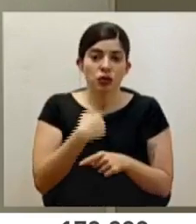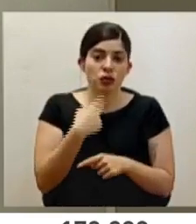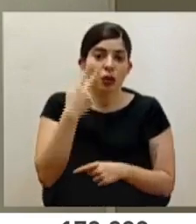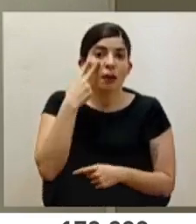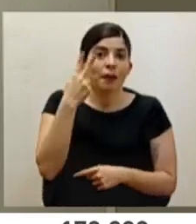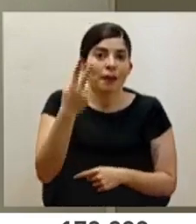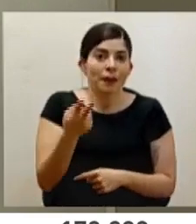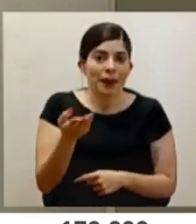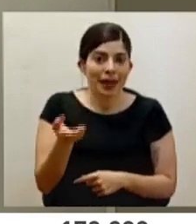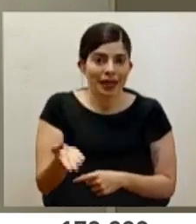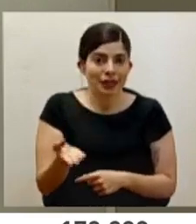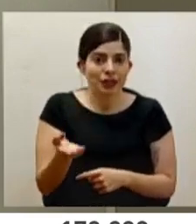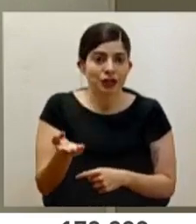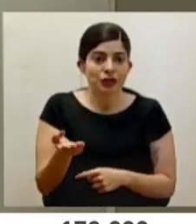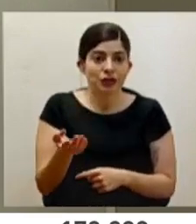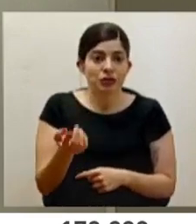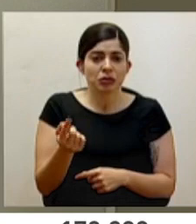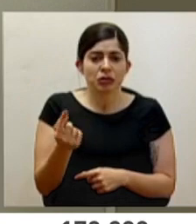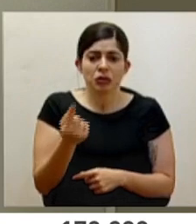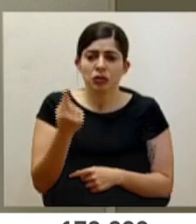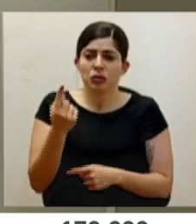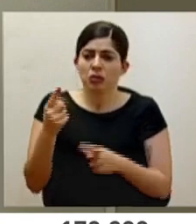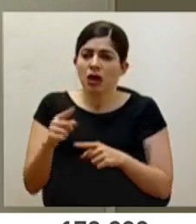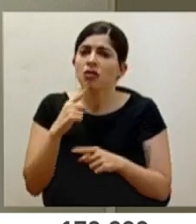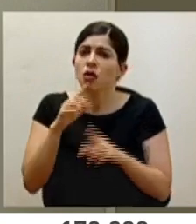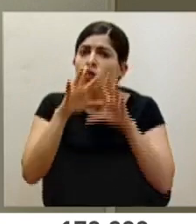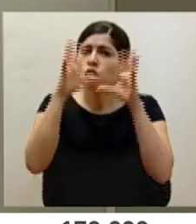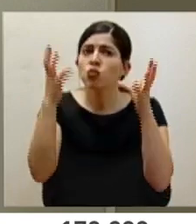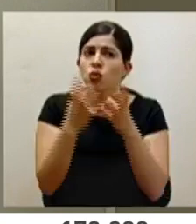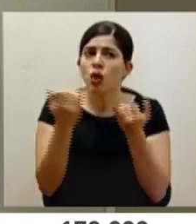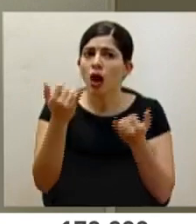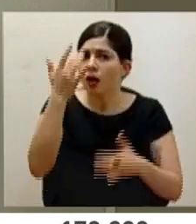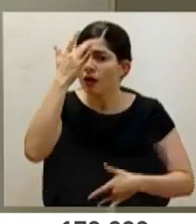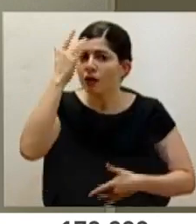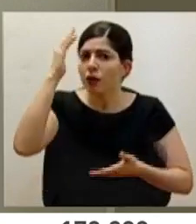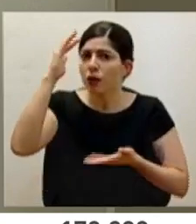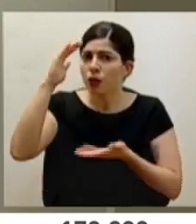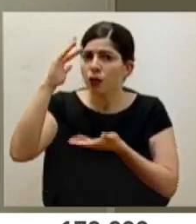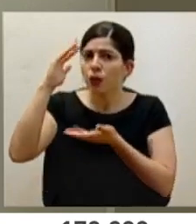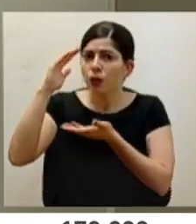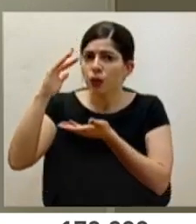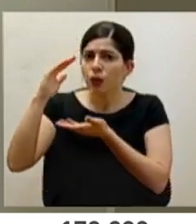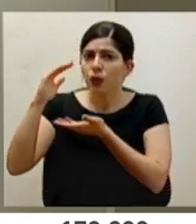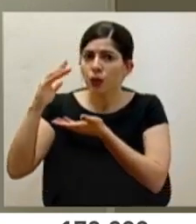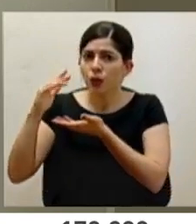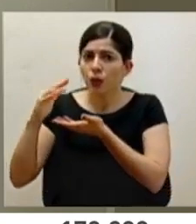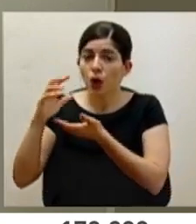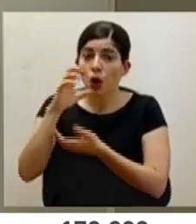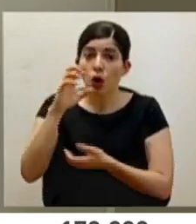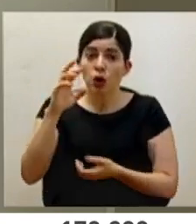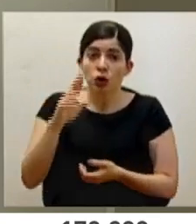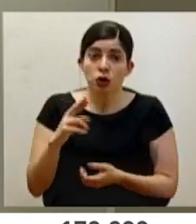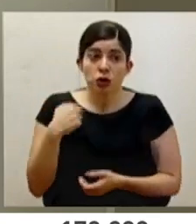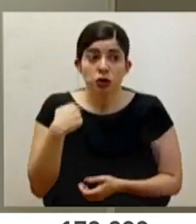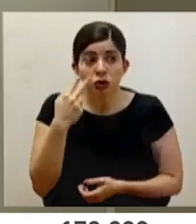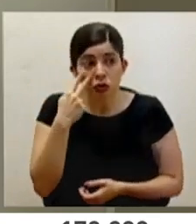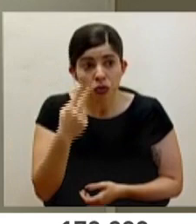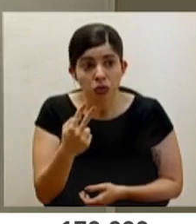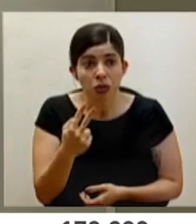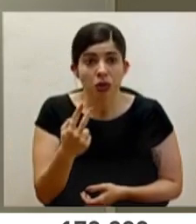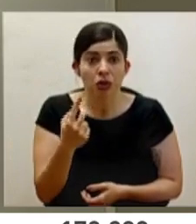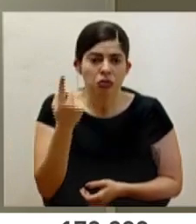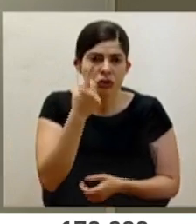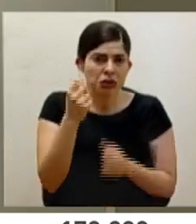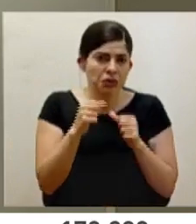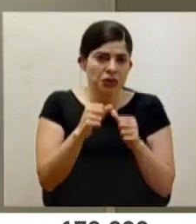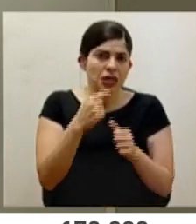no solamente aislado, en realidad hay una tendencia mundial a la disminución de los casos. En Costa Rica yo diría, y siempre lo